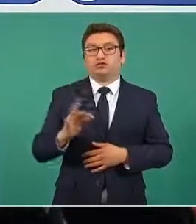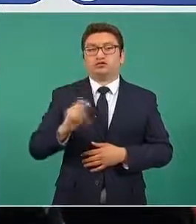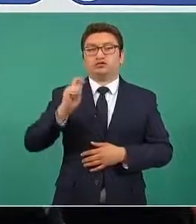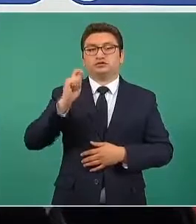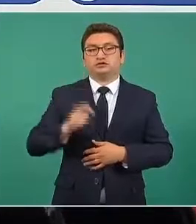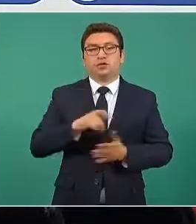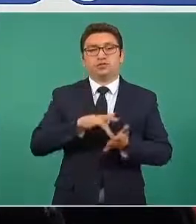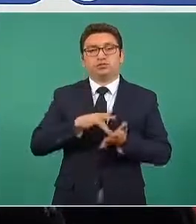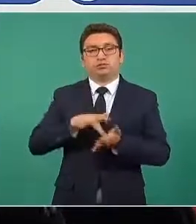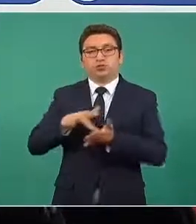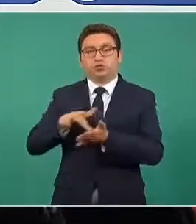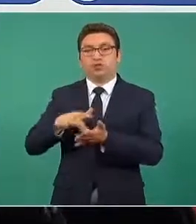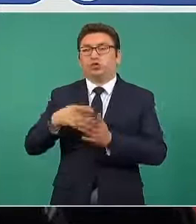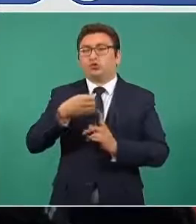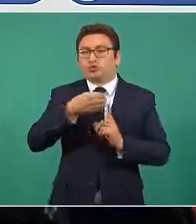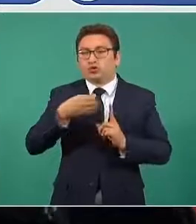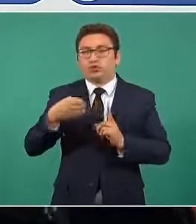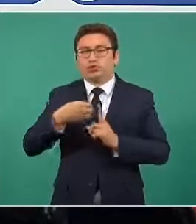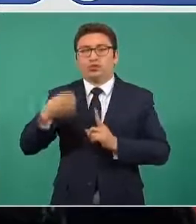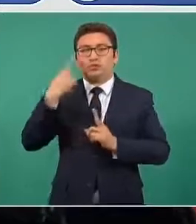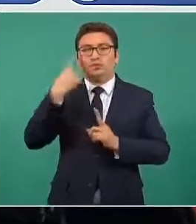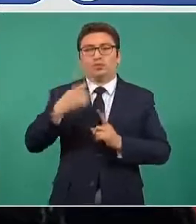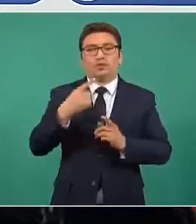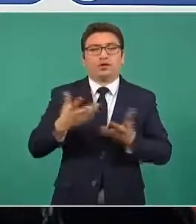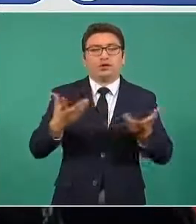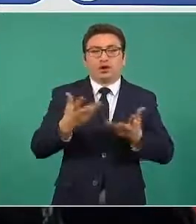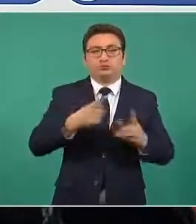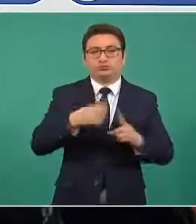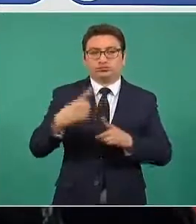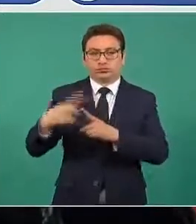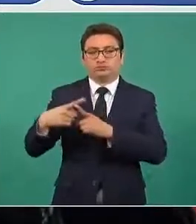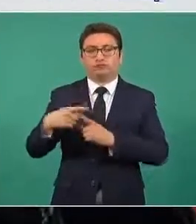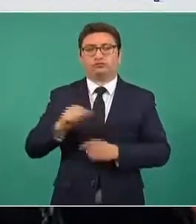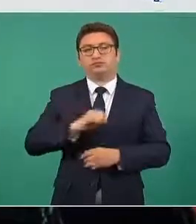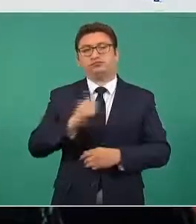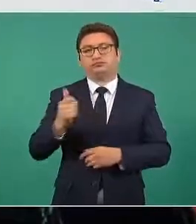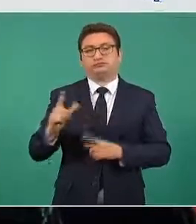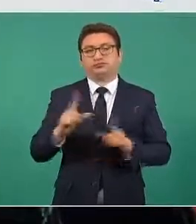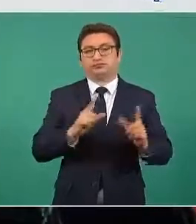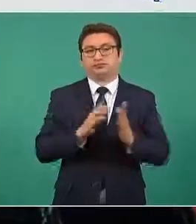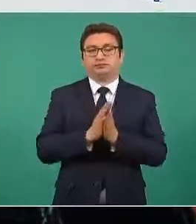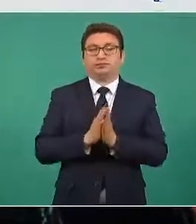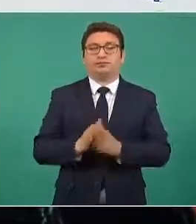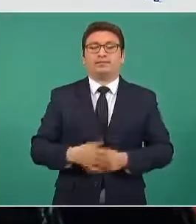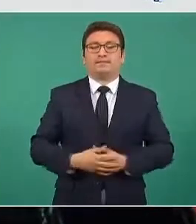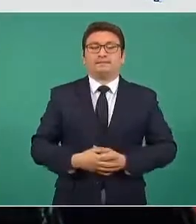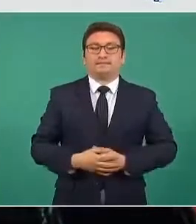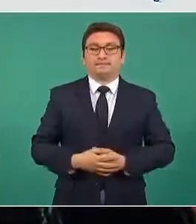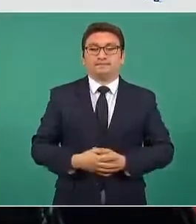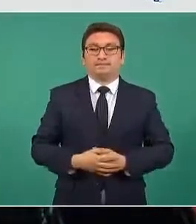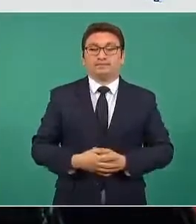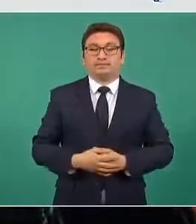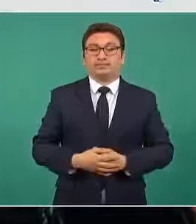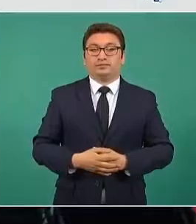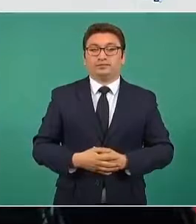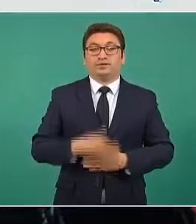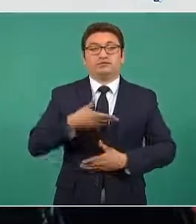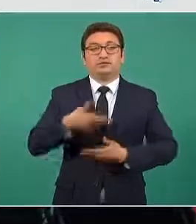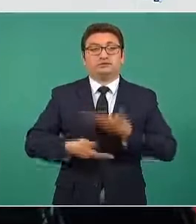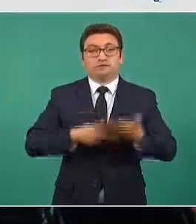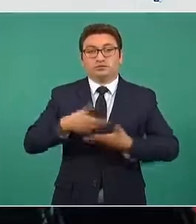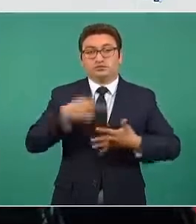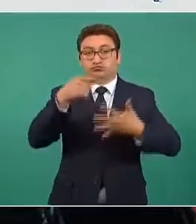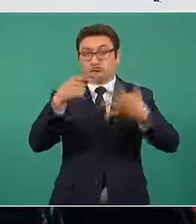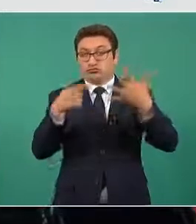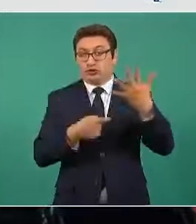el apoyo logístico que se le da a todas las operaciones. La que sigue, por favor. De estas siete servicios o